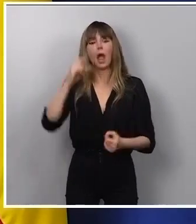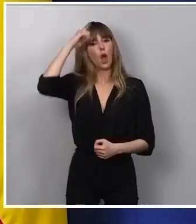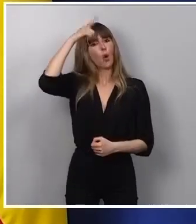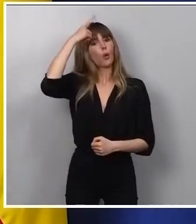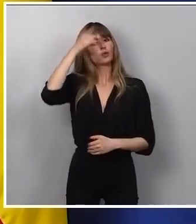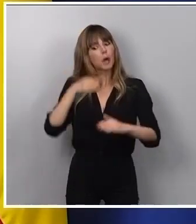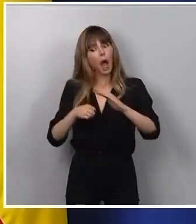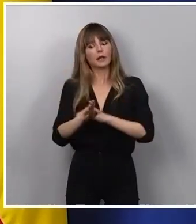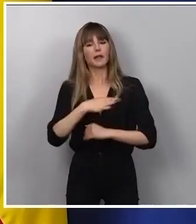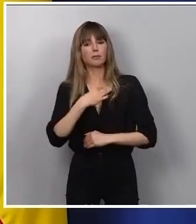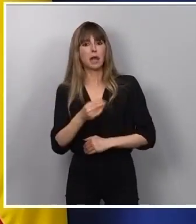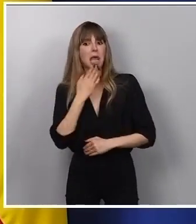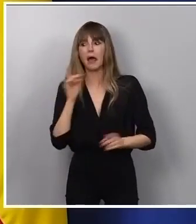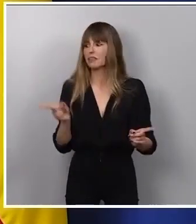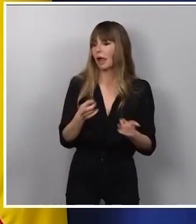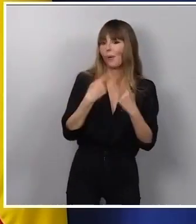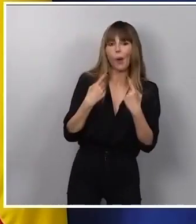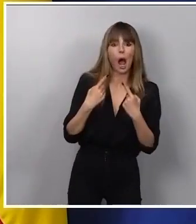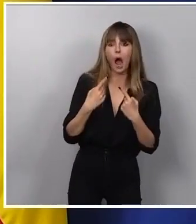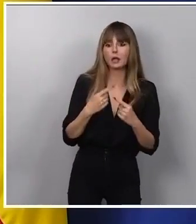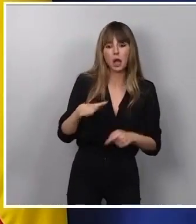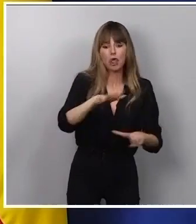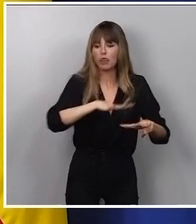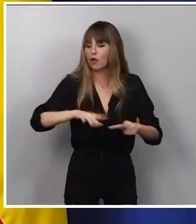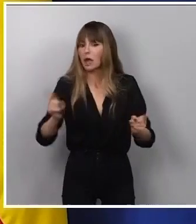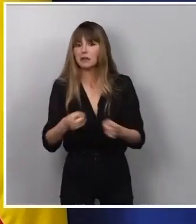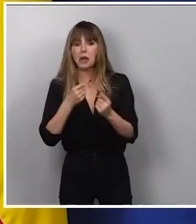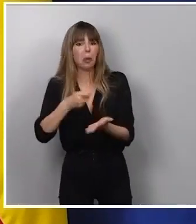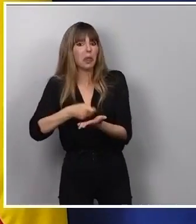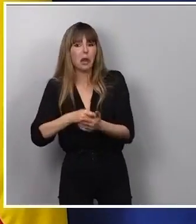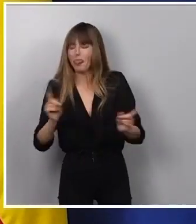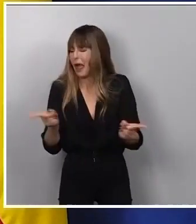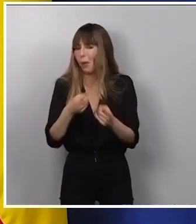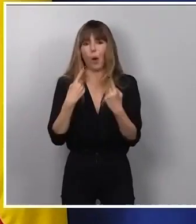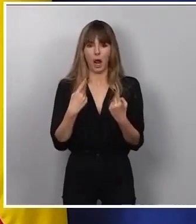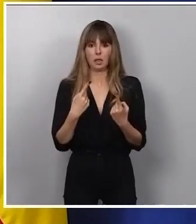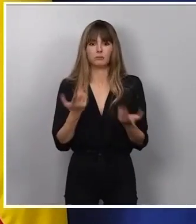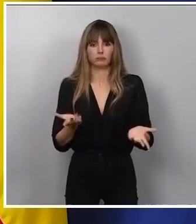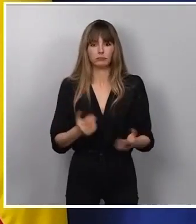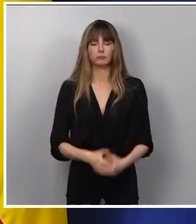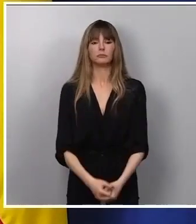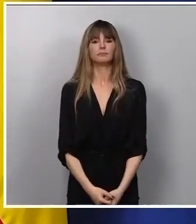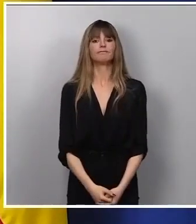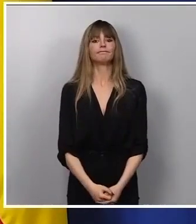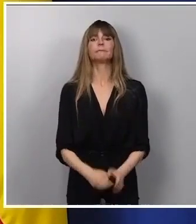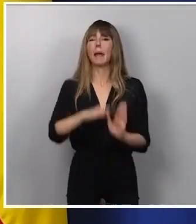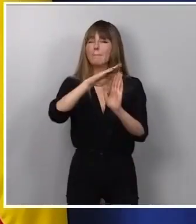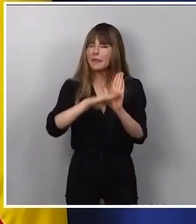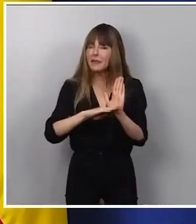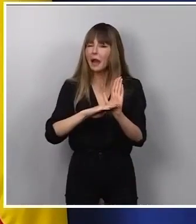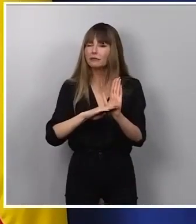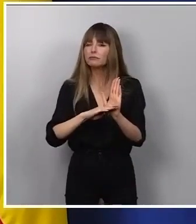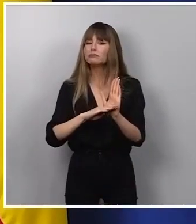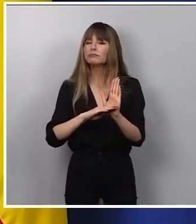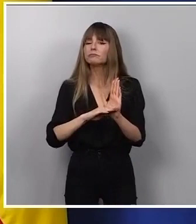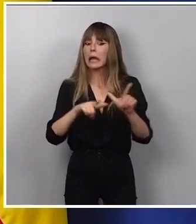independientemente de su edad, de su código postal o de sus ingresos. Y, asimismo, y quiero reiterarlo, es una medida que pretende